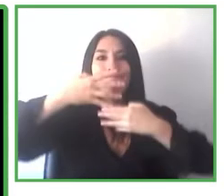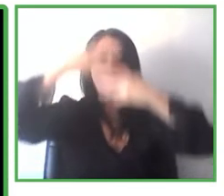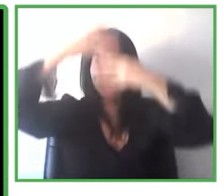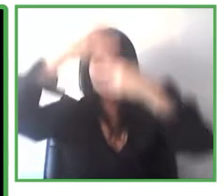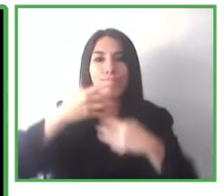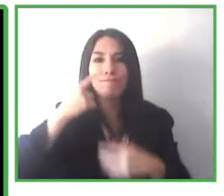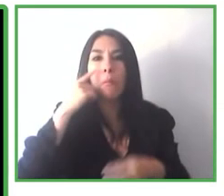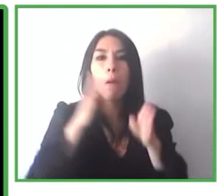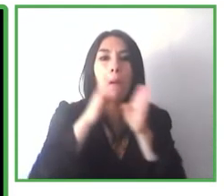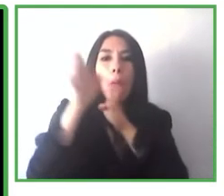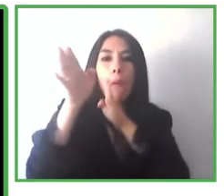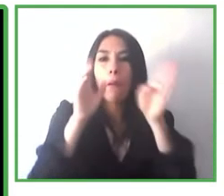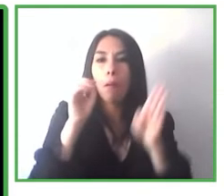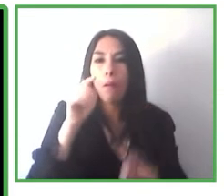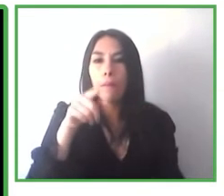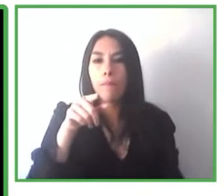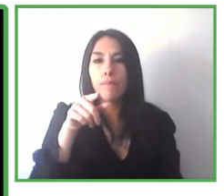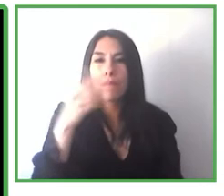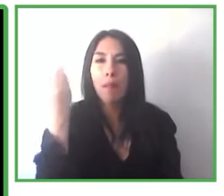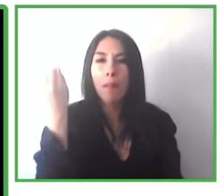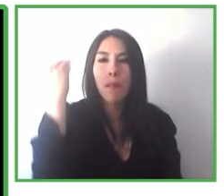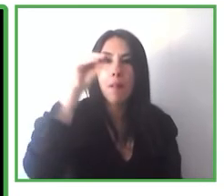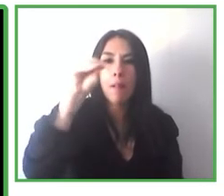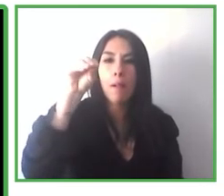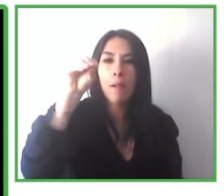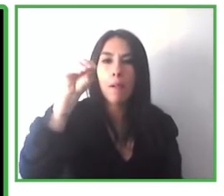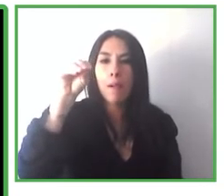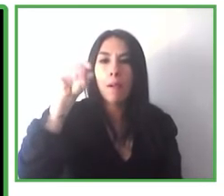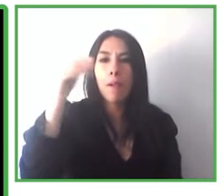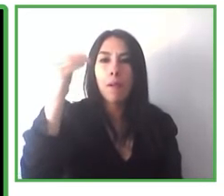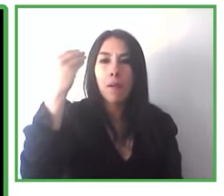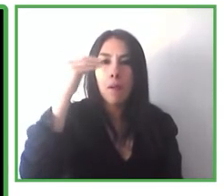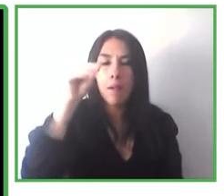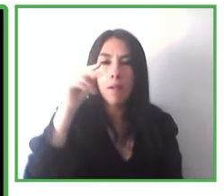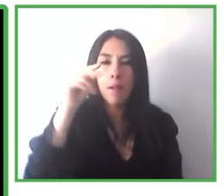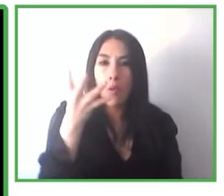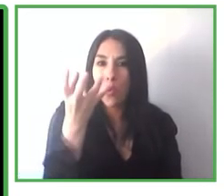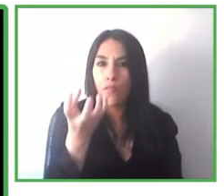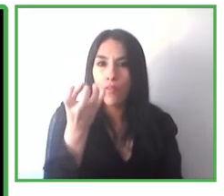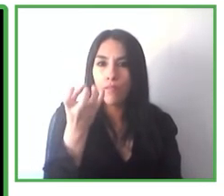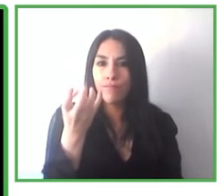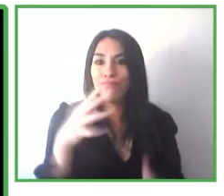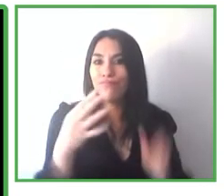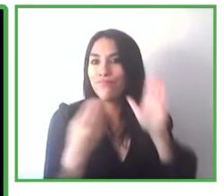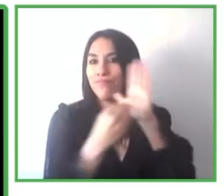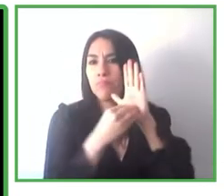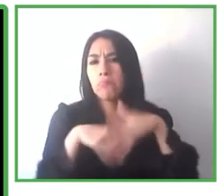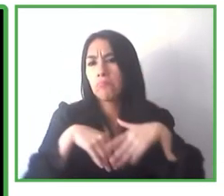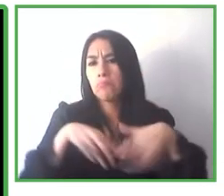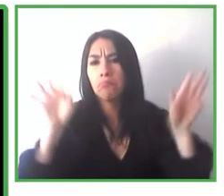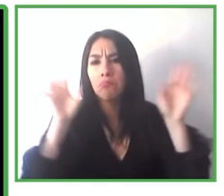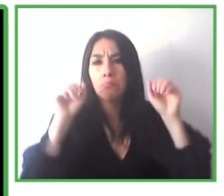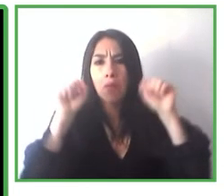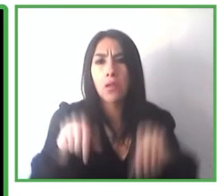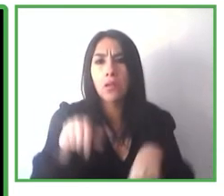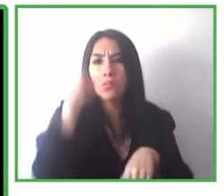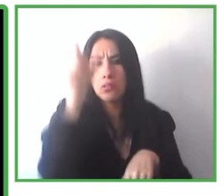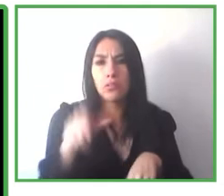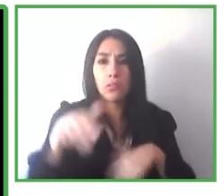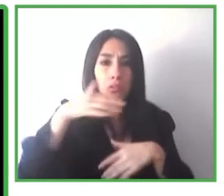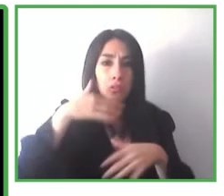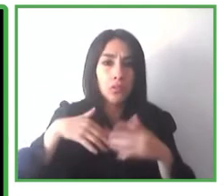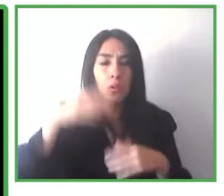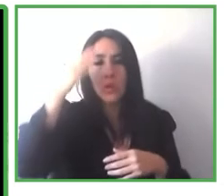donde encuentro actualmente cualquier usuario conoce el entorno y es capaz de moverse con cierta soltura por la ciudad o por el entorno